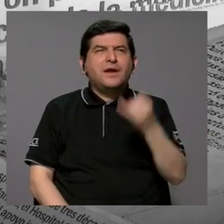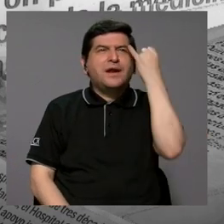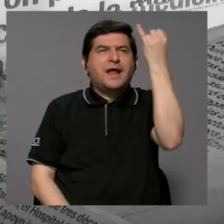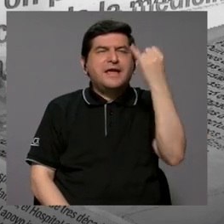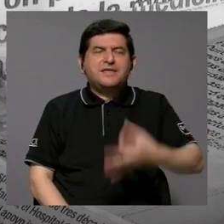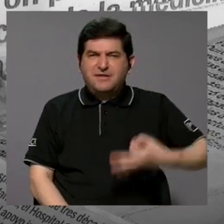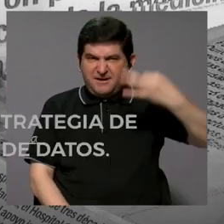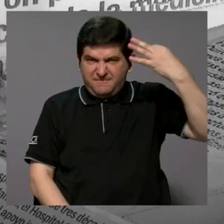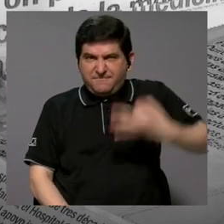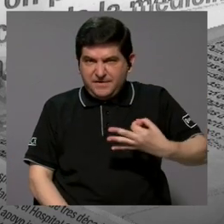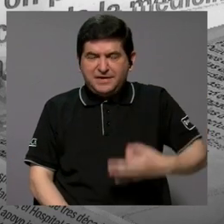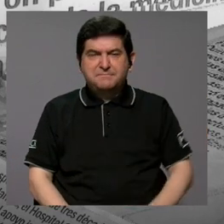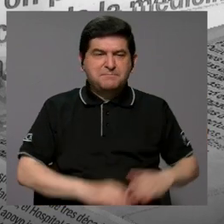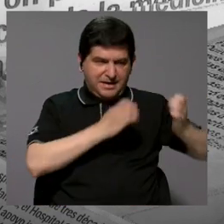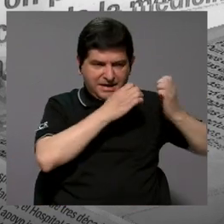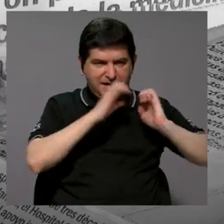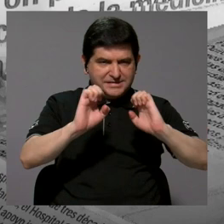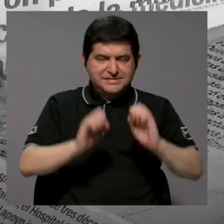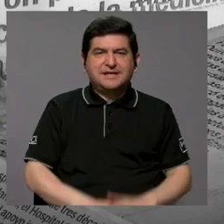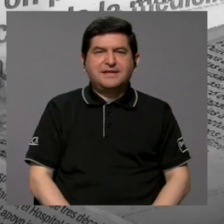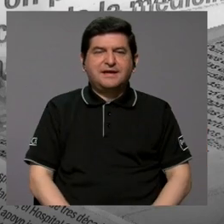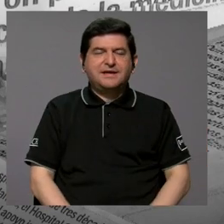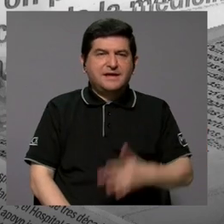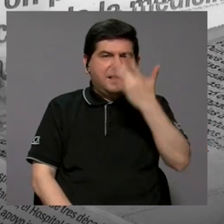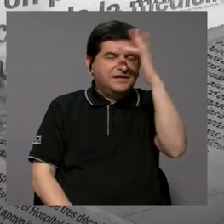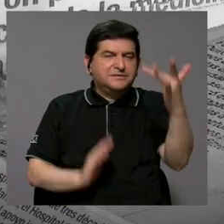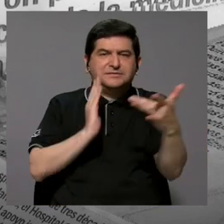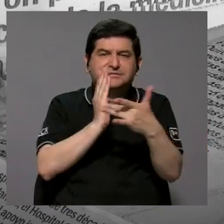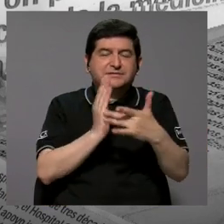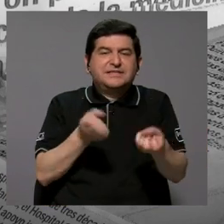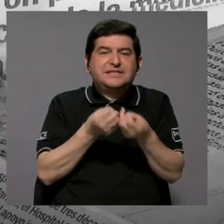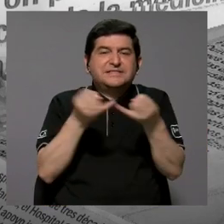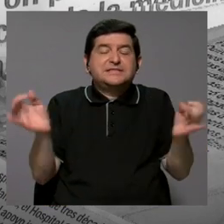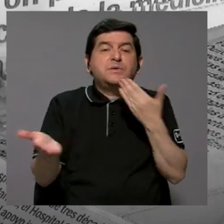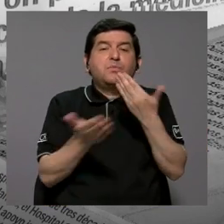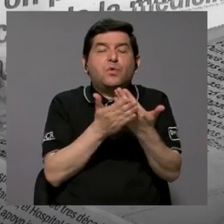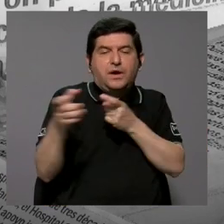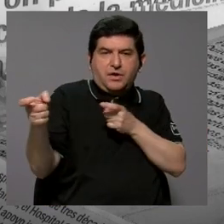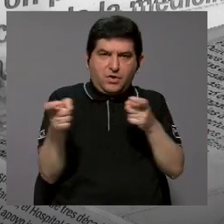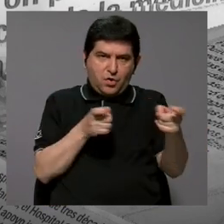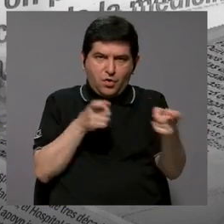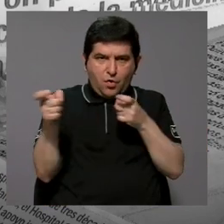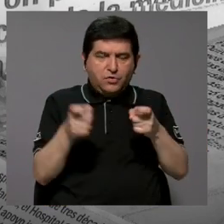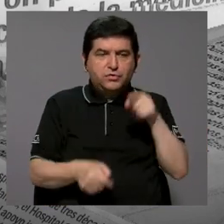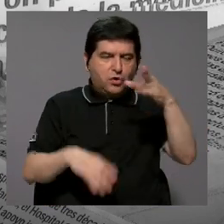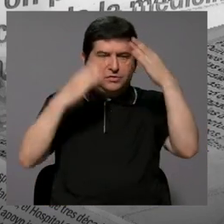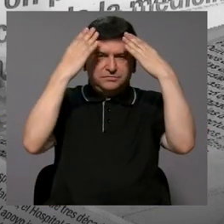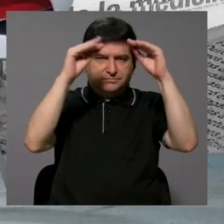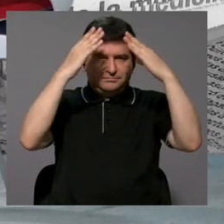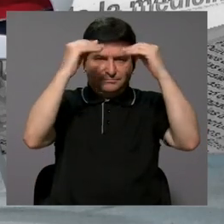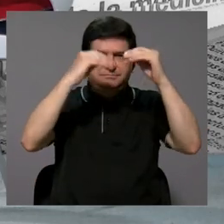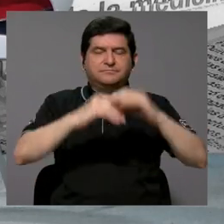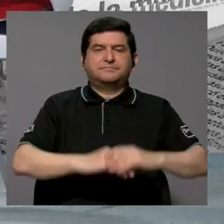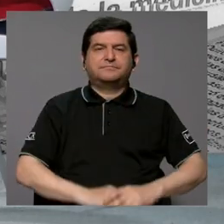línea sólida de una estrategia de inteligencia artificial si no tenemos una buena gobernanza de datos.